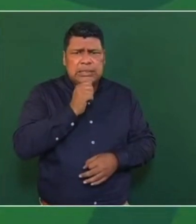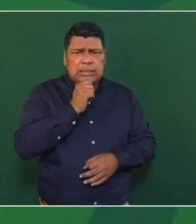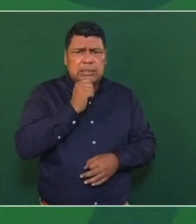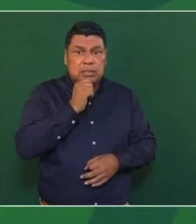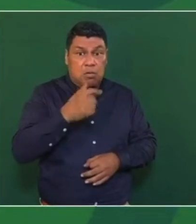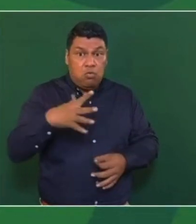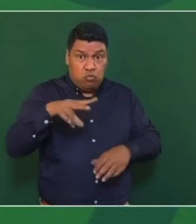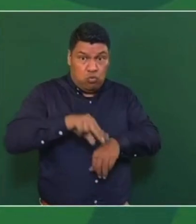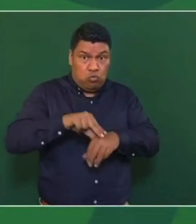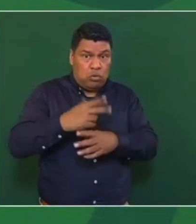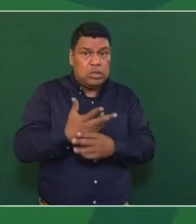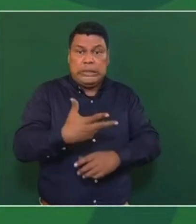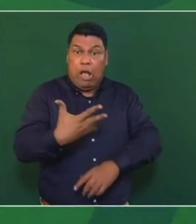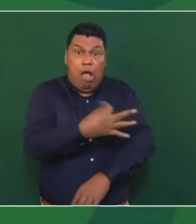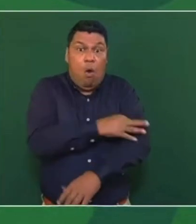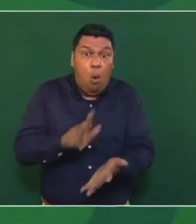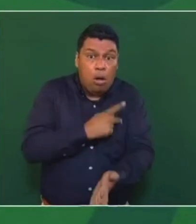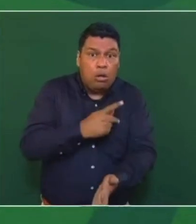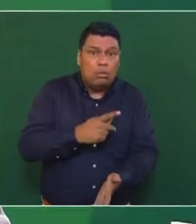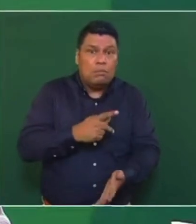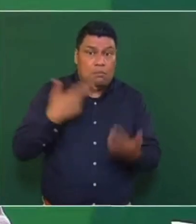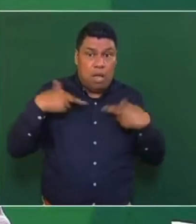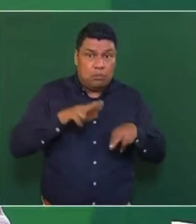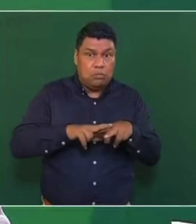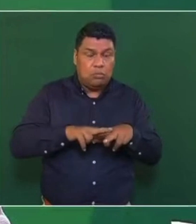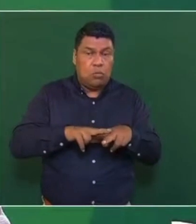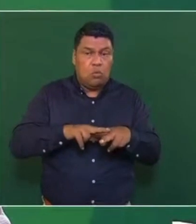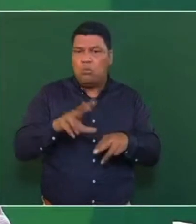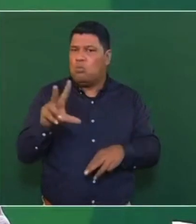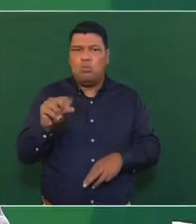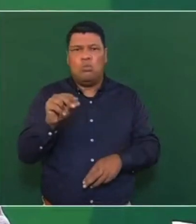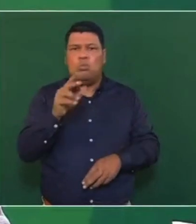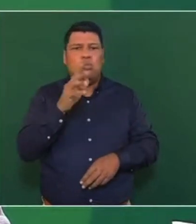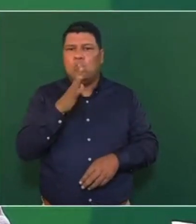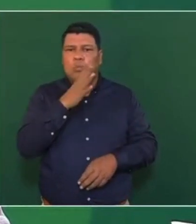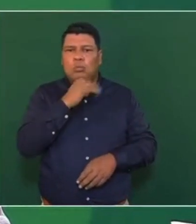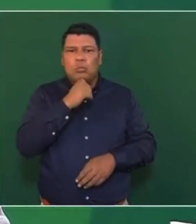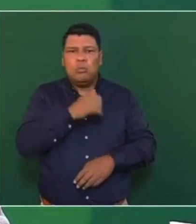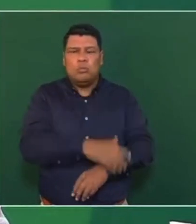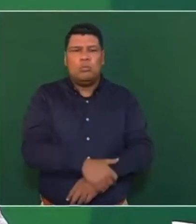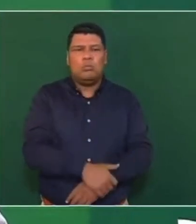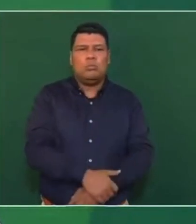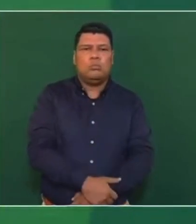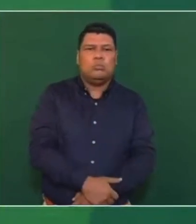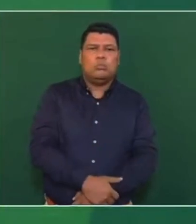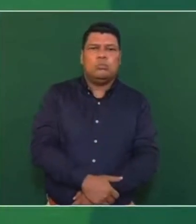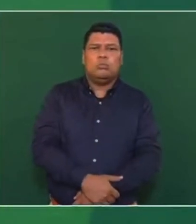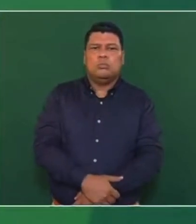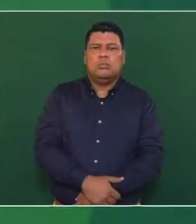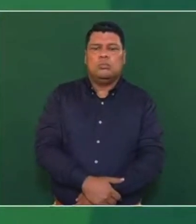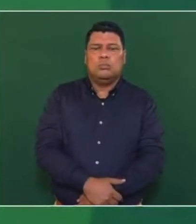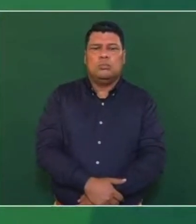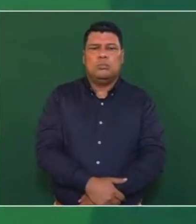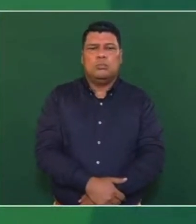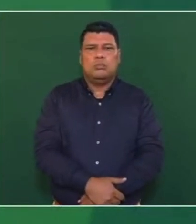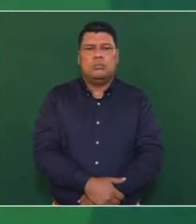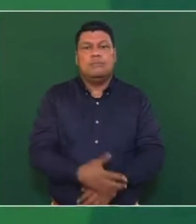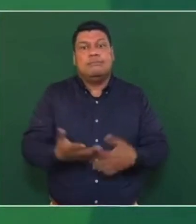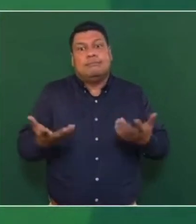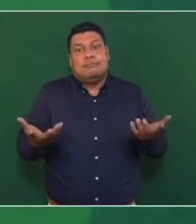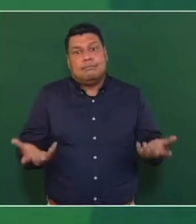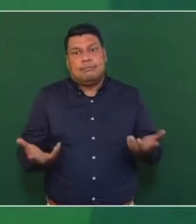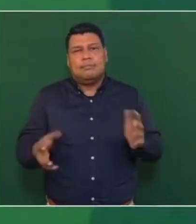recomiendan los médicos. se sabe, se está demostrando que